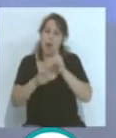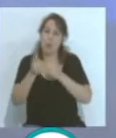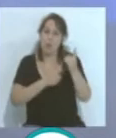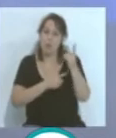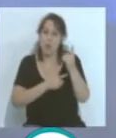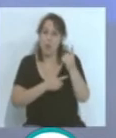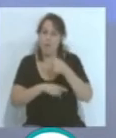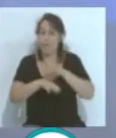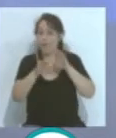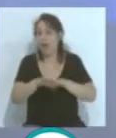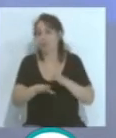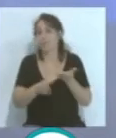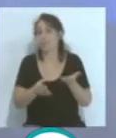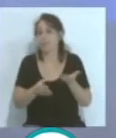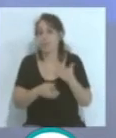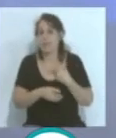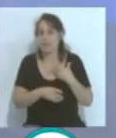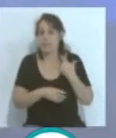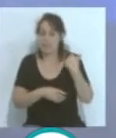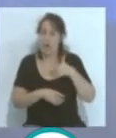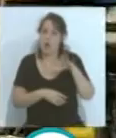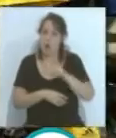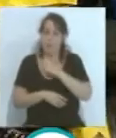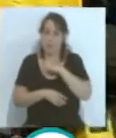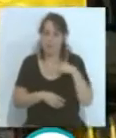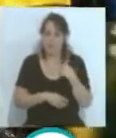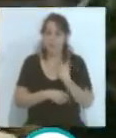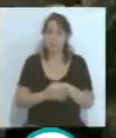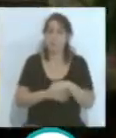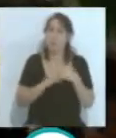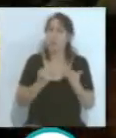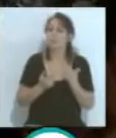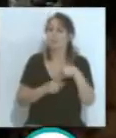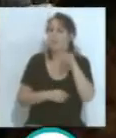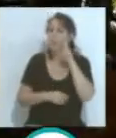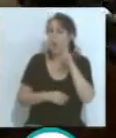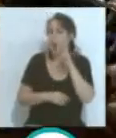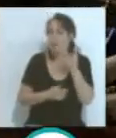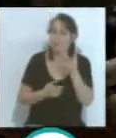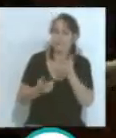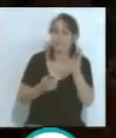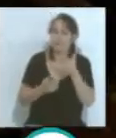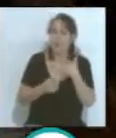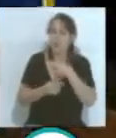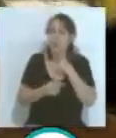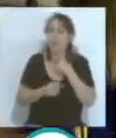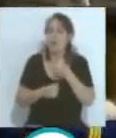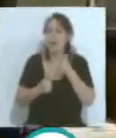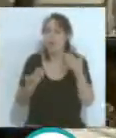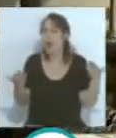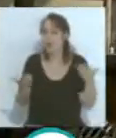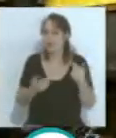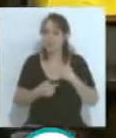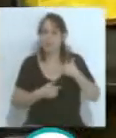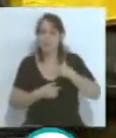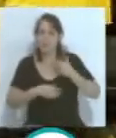aficionados que habían adquirido la camiseta. ¿Cuál es la que te veo viendo? No sé, ¿cuál te ha llamado más la atención y por qué? Siempre